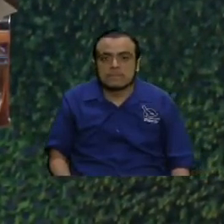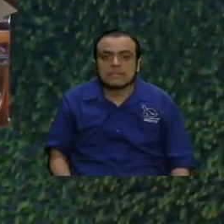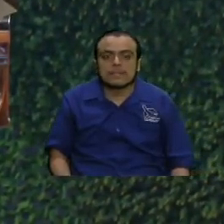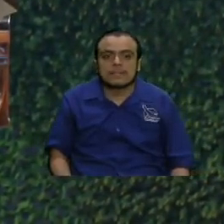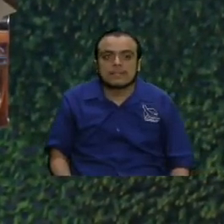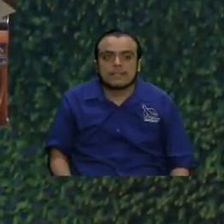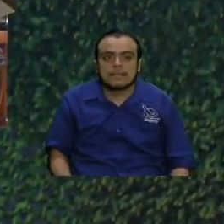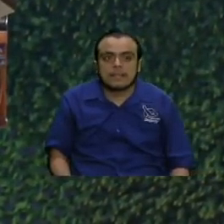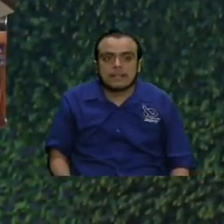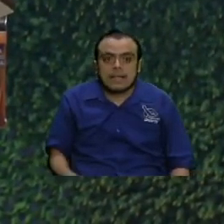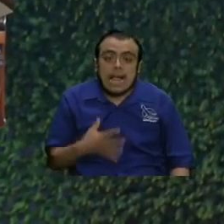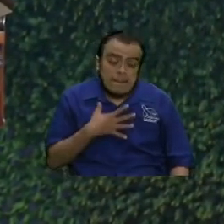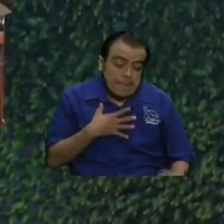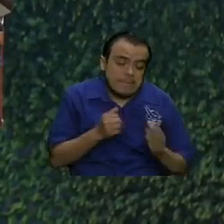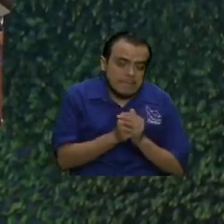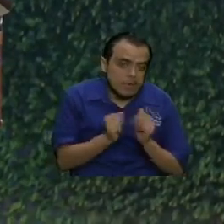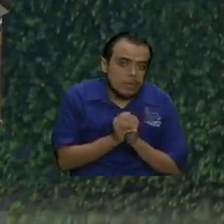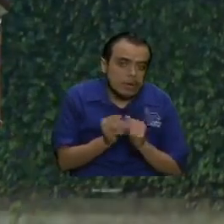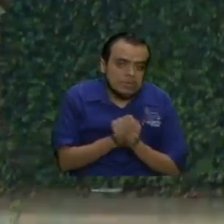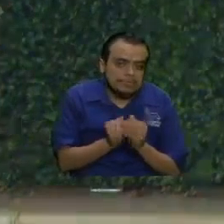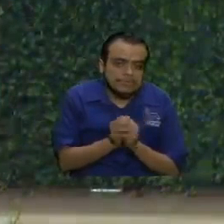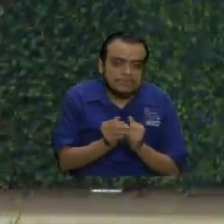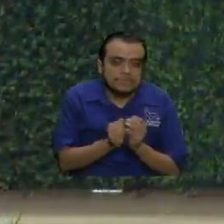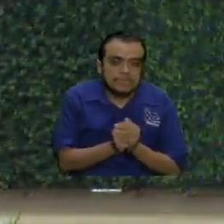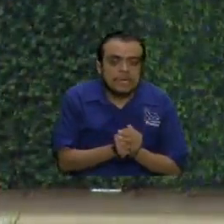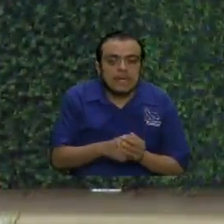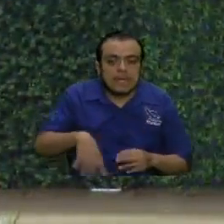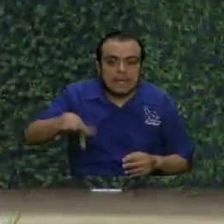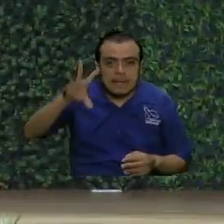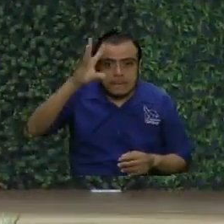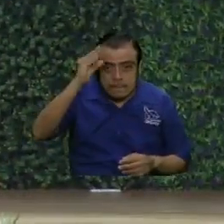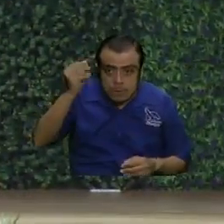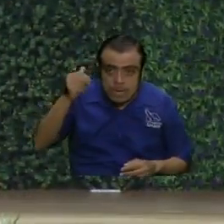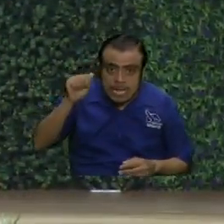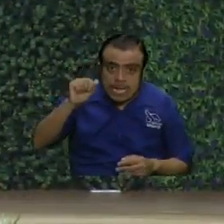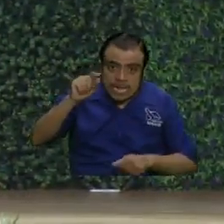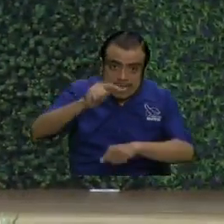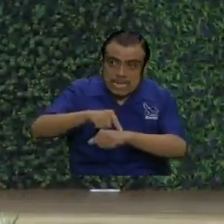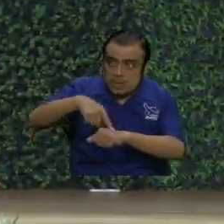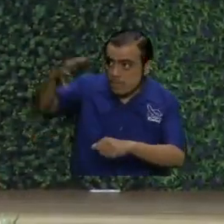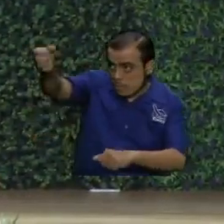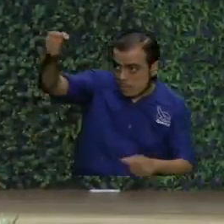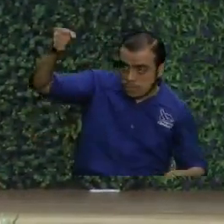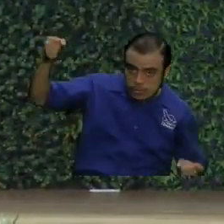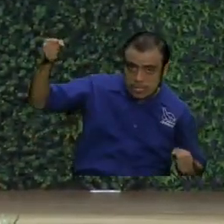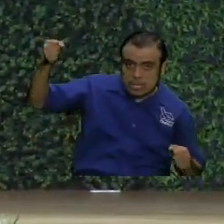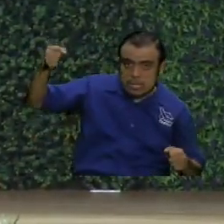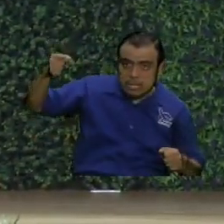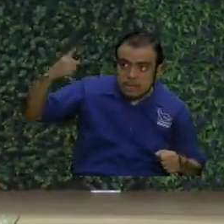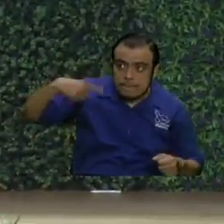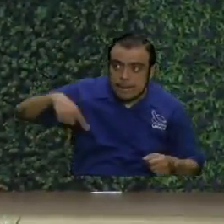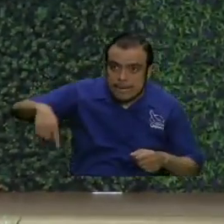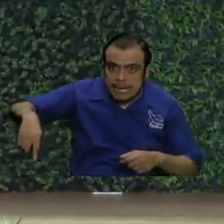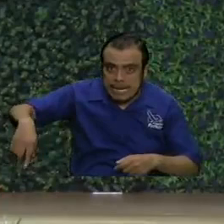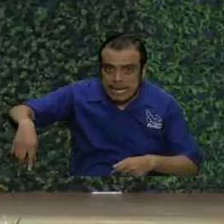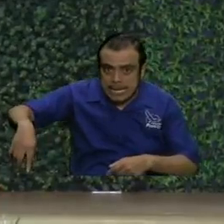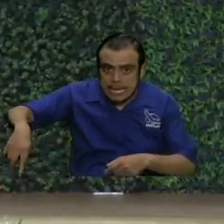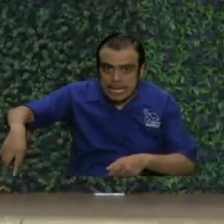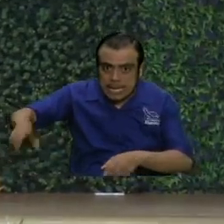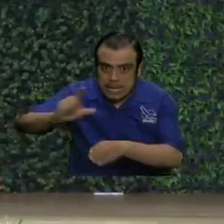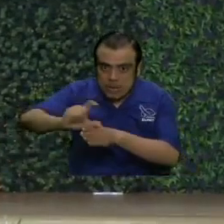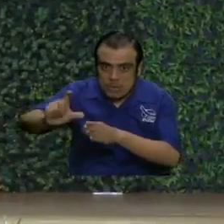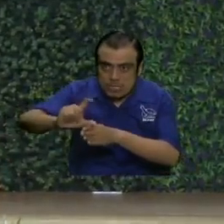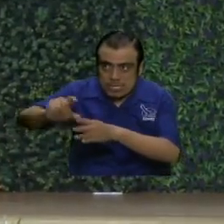a mí me preocupa porque en la puerta a tiempo sirve para que entidades entren a la tierra